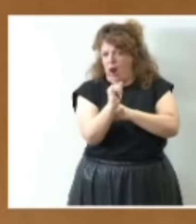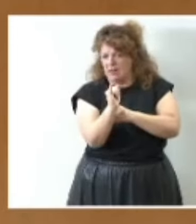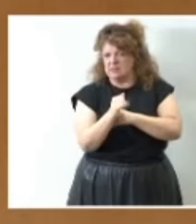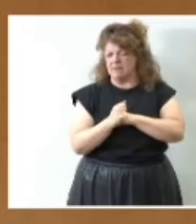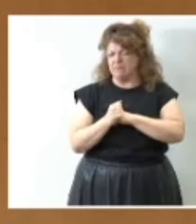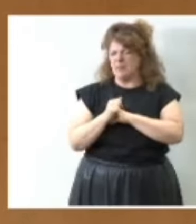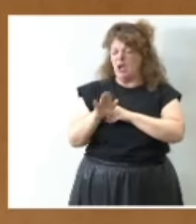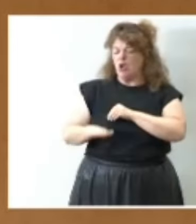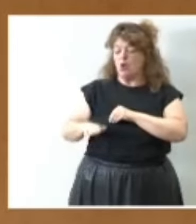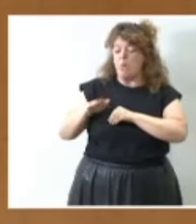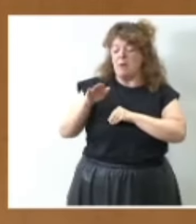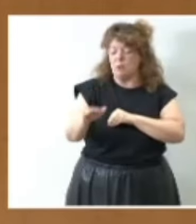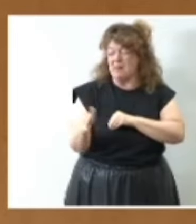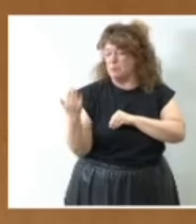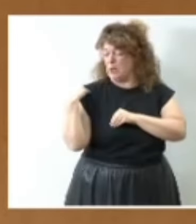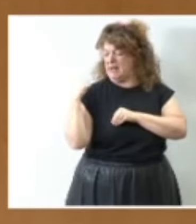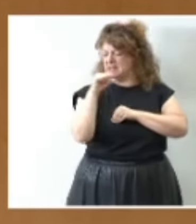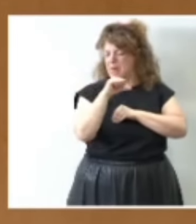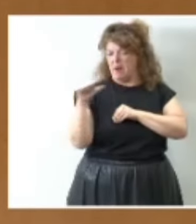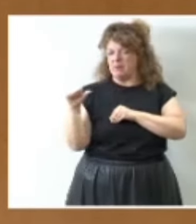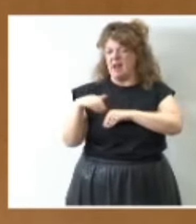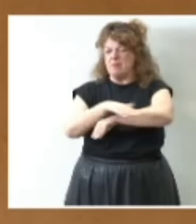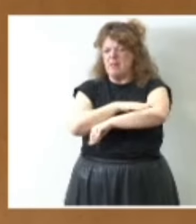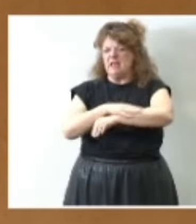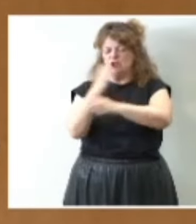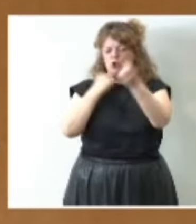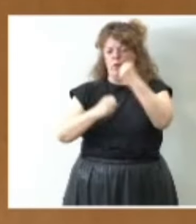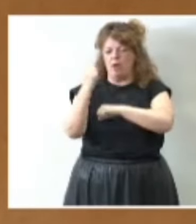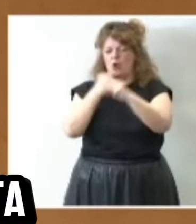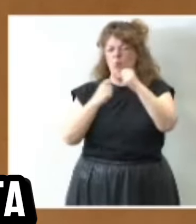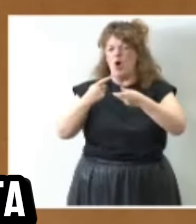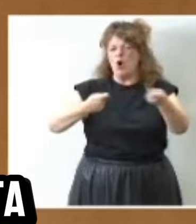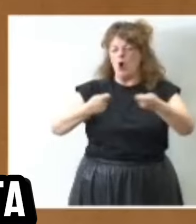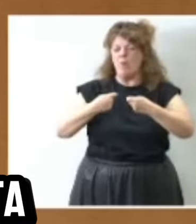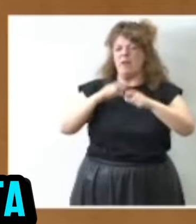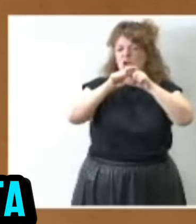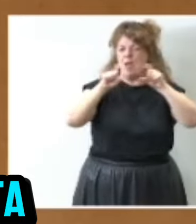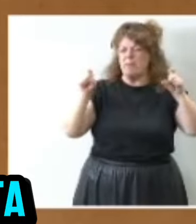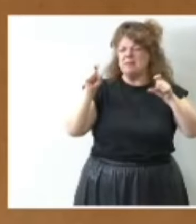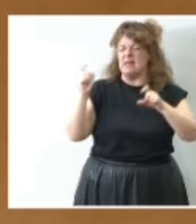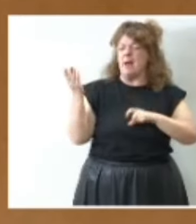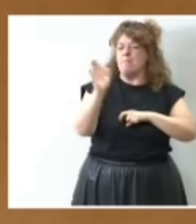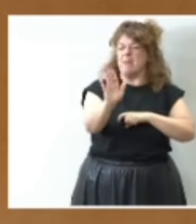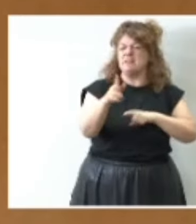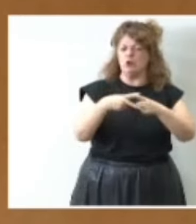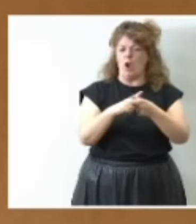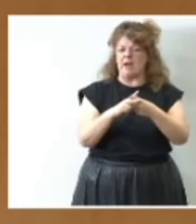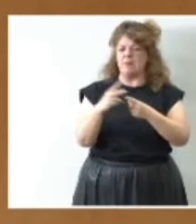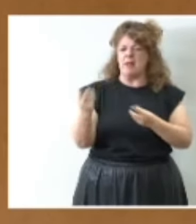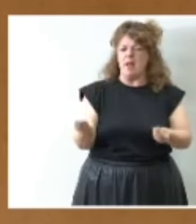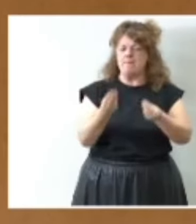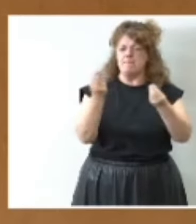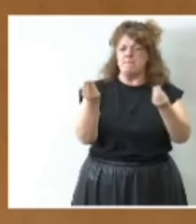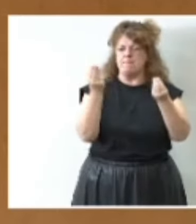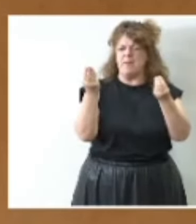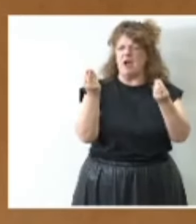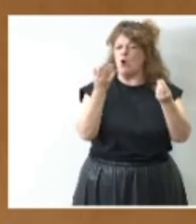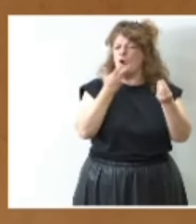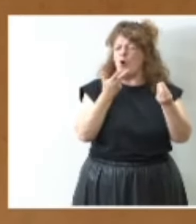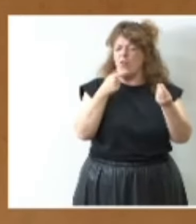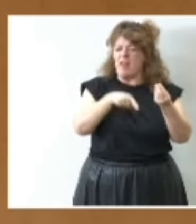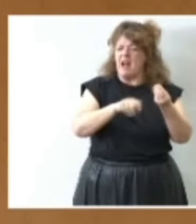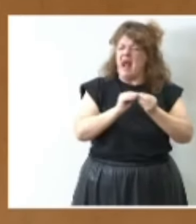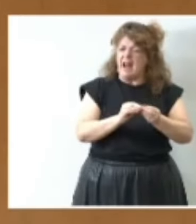a ir un paso más allá porque la semana pasada el ministro de economía comercio y empresa presentó la herramienta que permite mejor conocer la